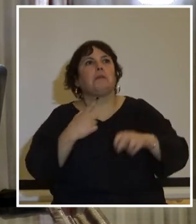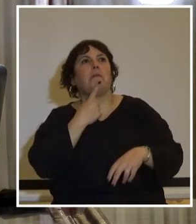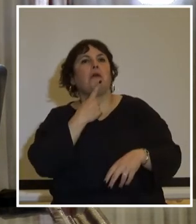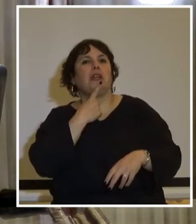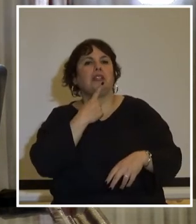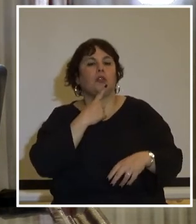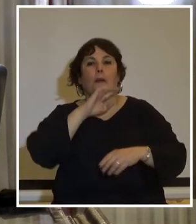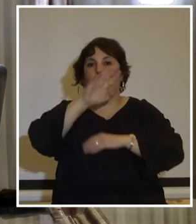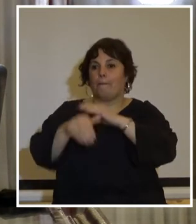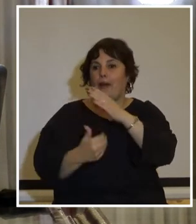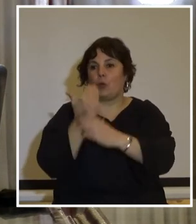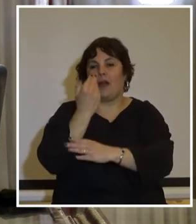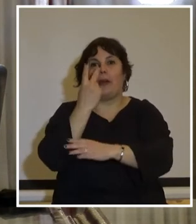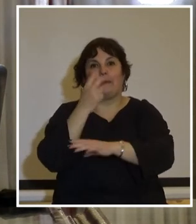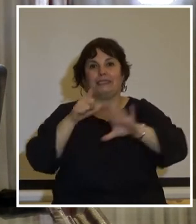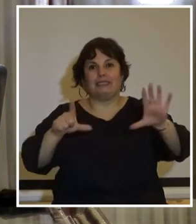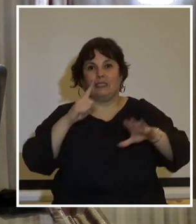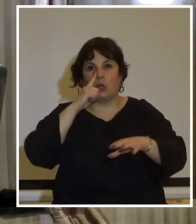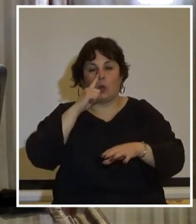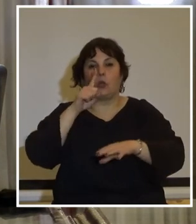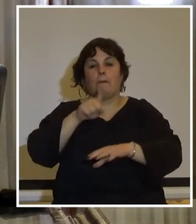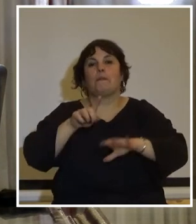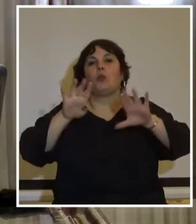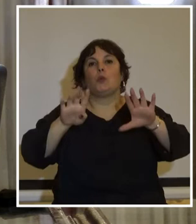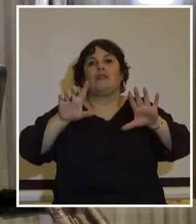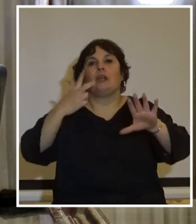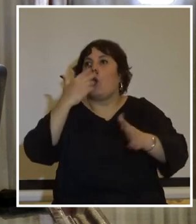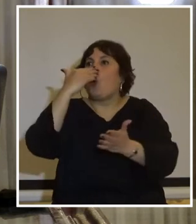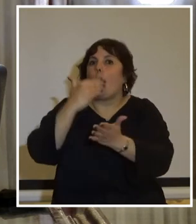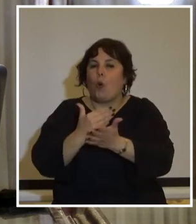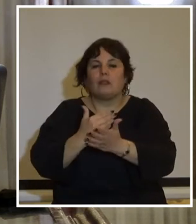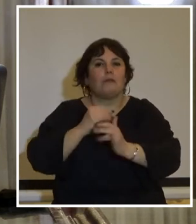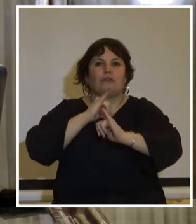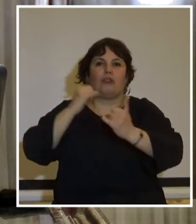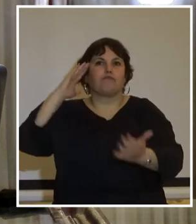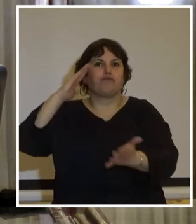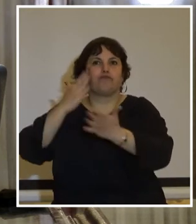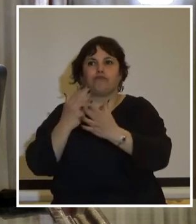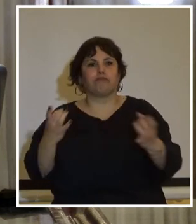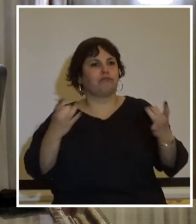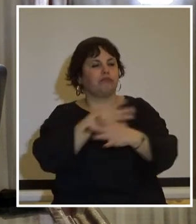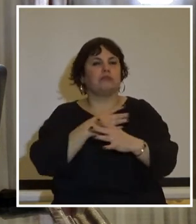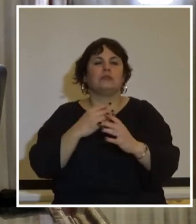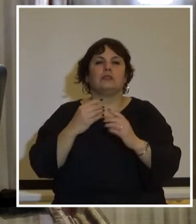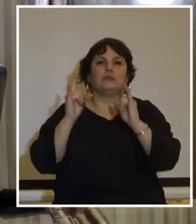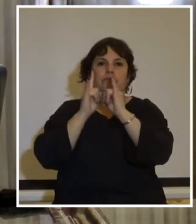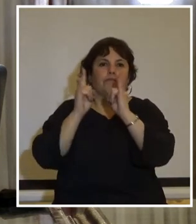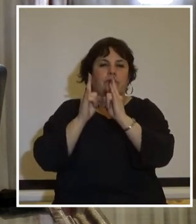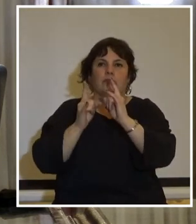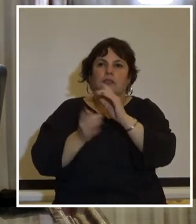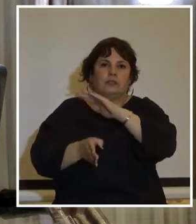en la madrugada del 27 de junio del 73 se produce el último acto el golpe de estado se consolida con la disolución de las cámaras